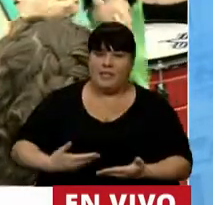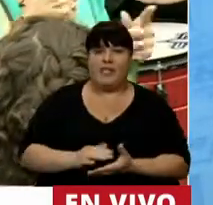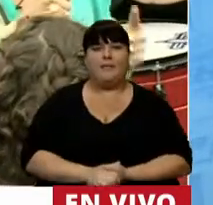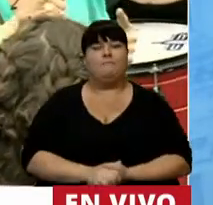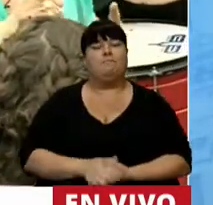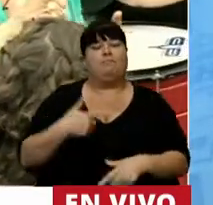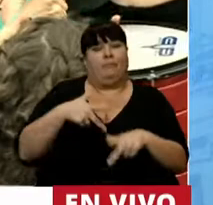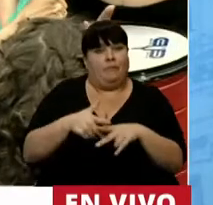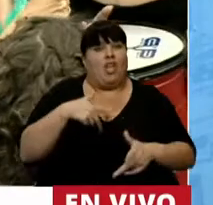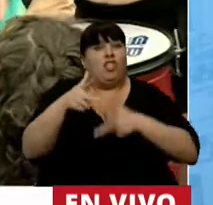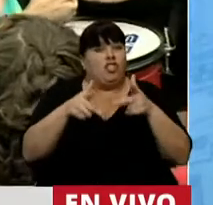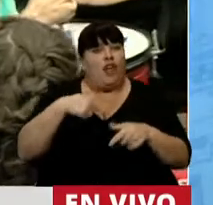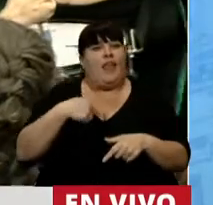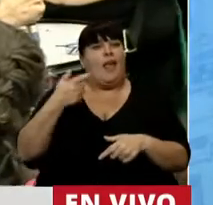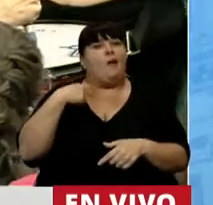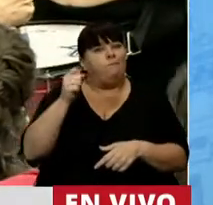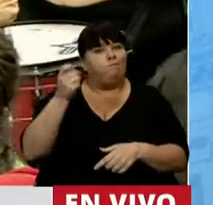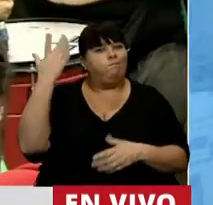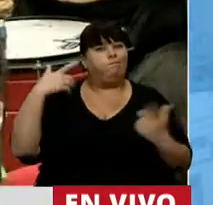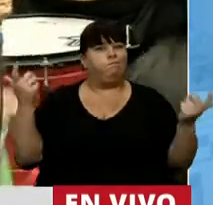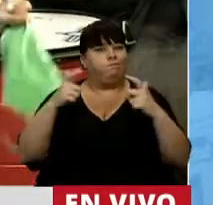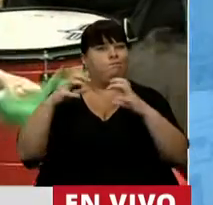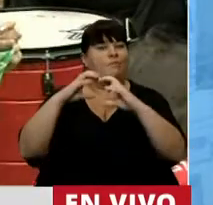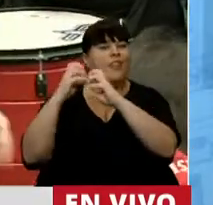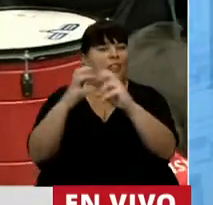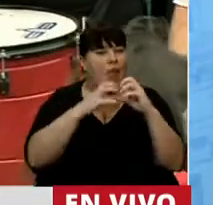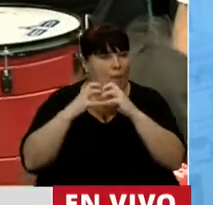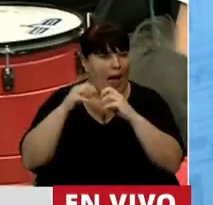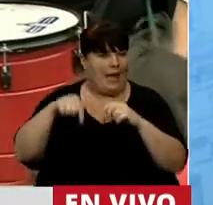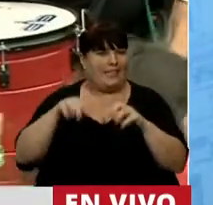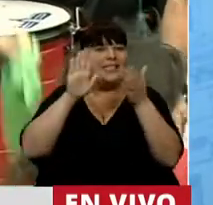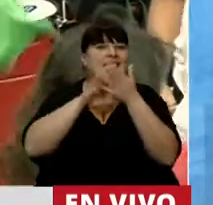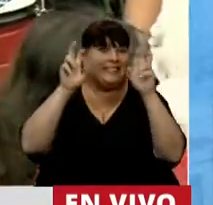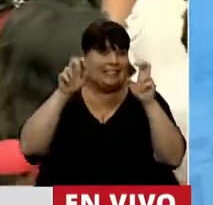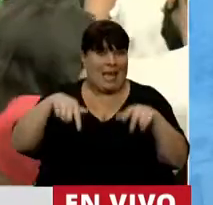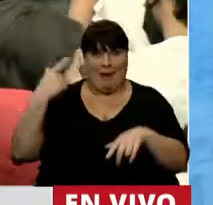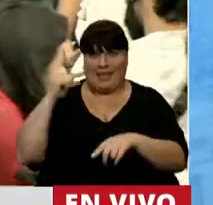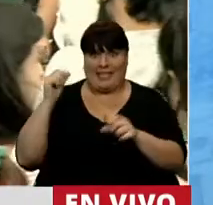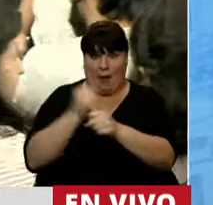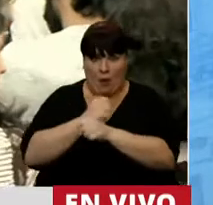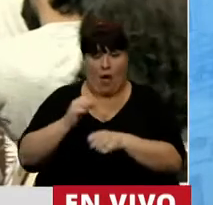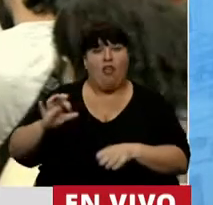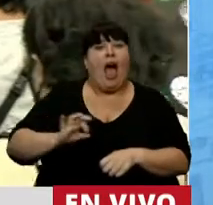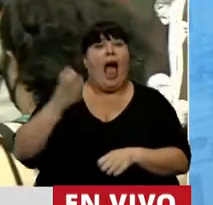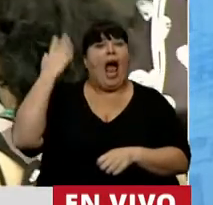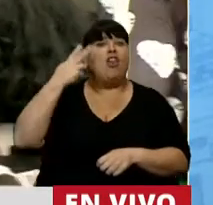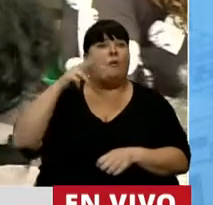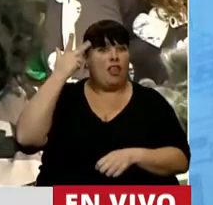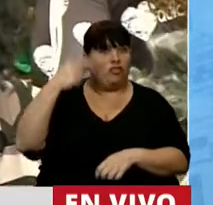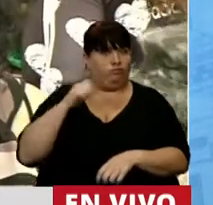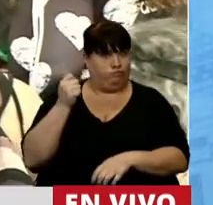Decía que tuve la posibilidad de participar del debate, del tema que recién aprobamos, en el año 2018.